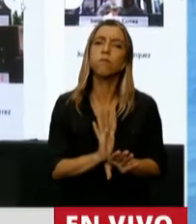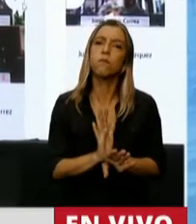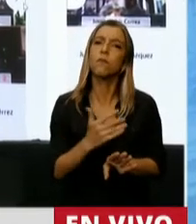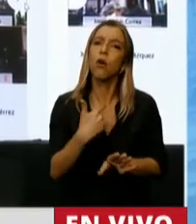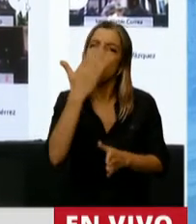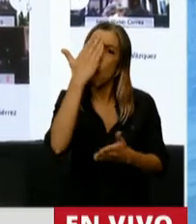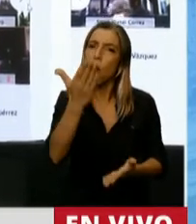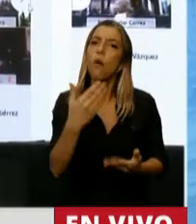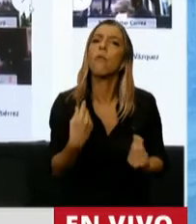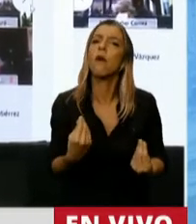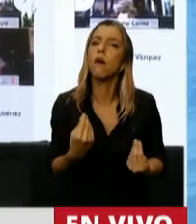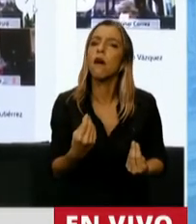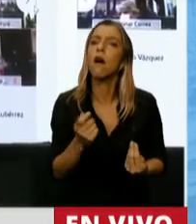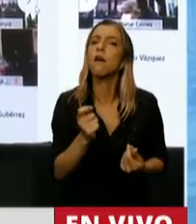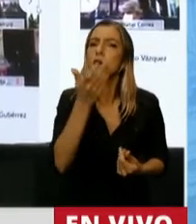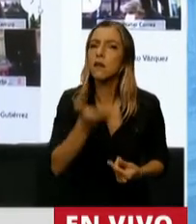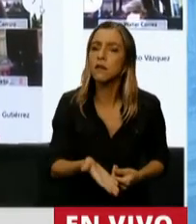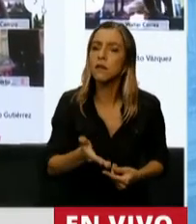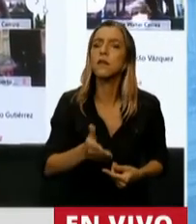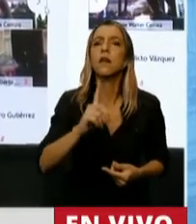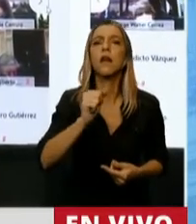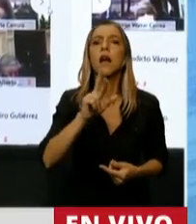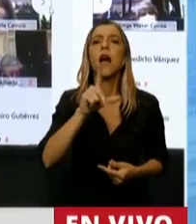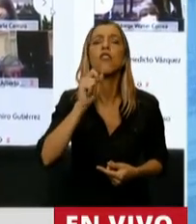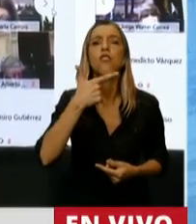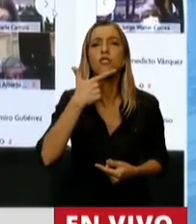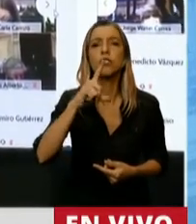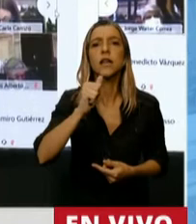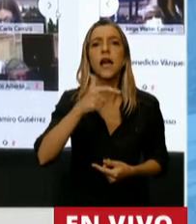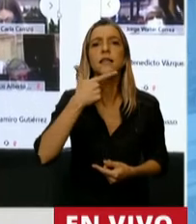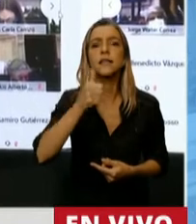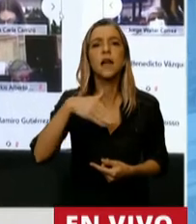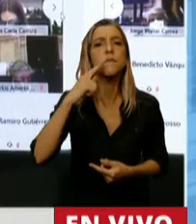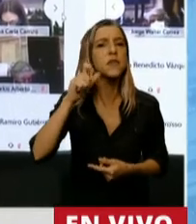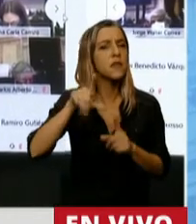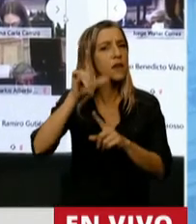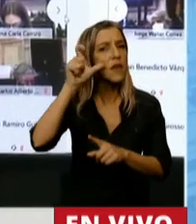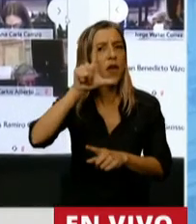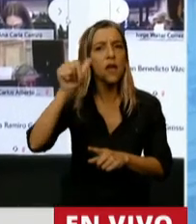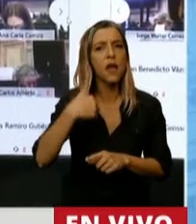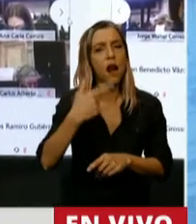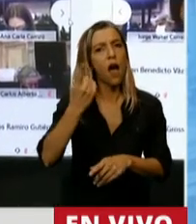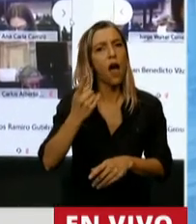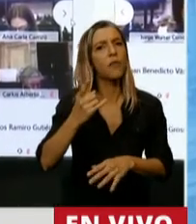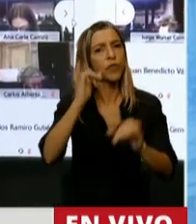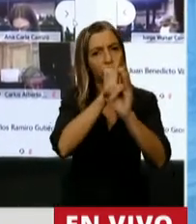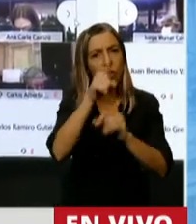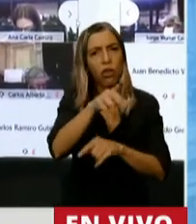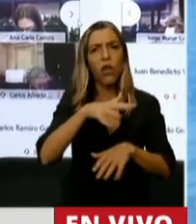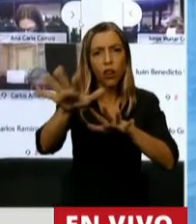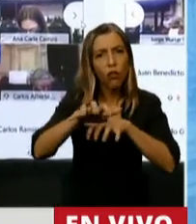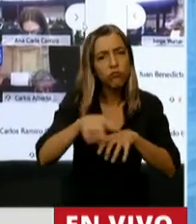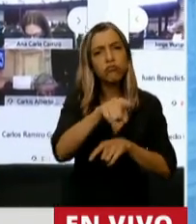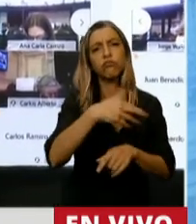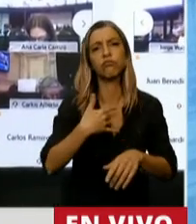político, él fue Carlos Casamiquela, ingeniero agrónomo, nacido en el año 48, egresado de la